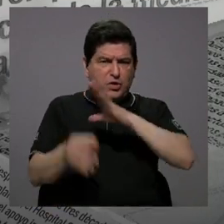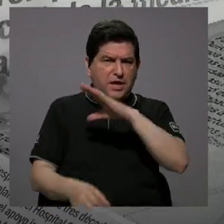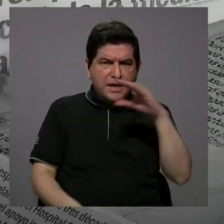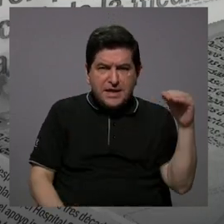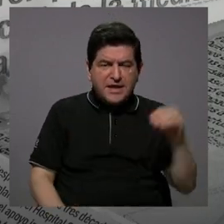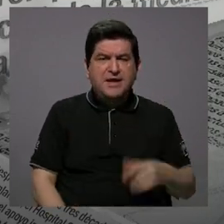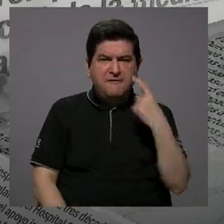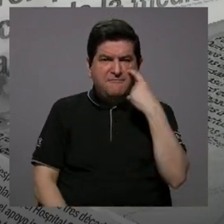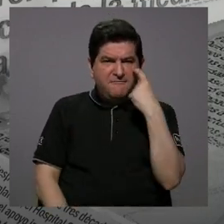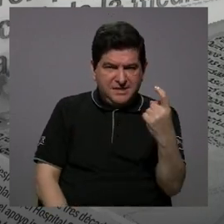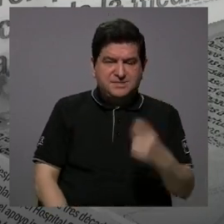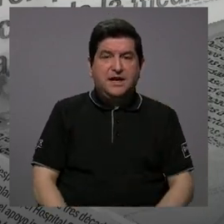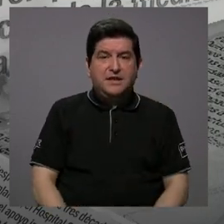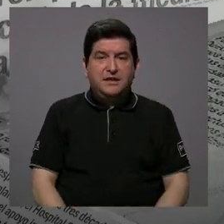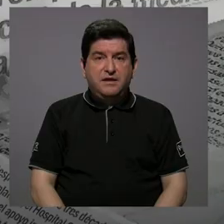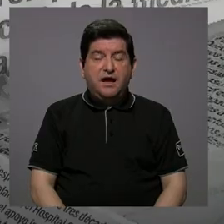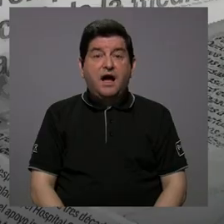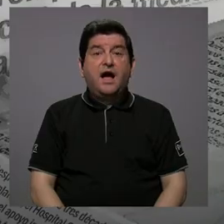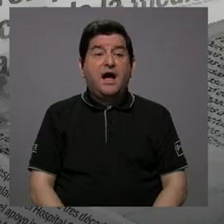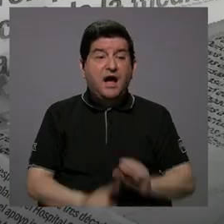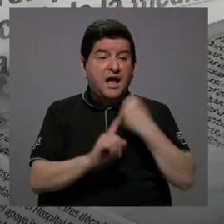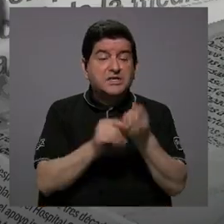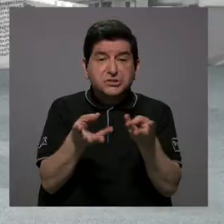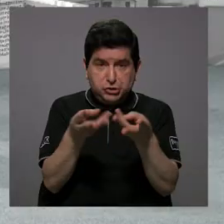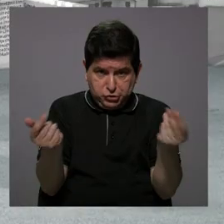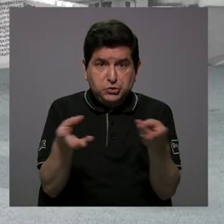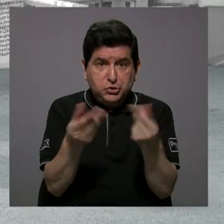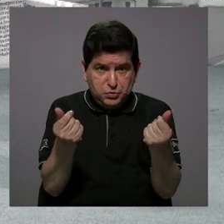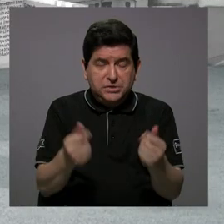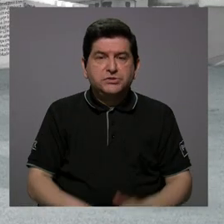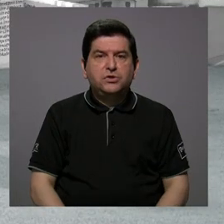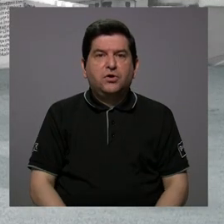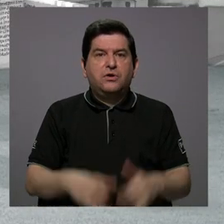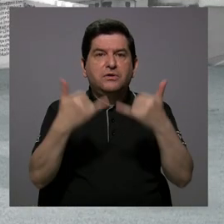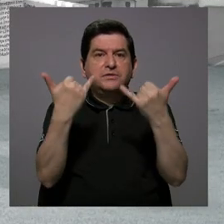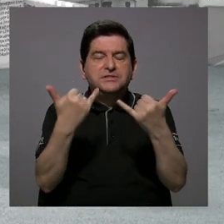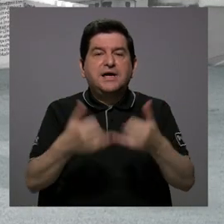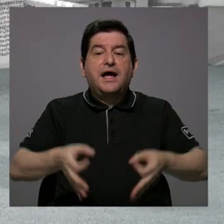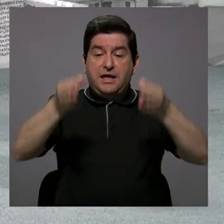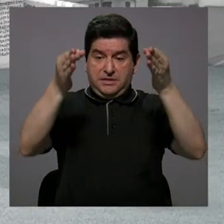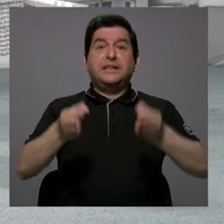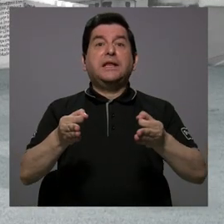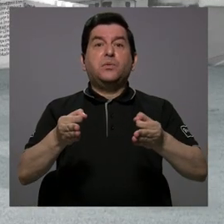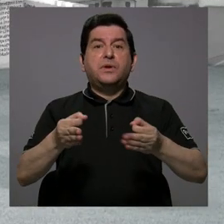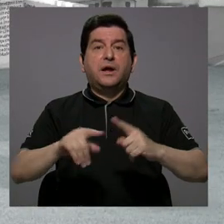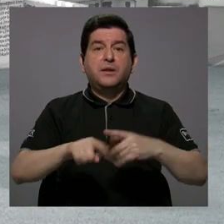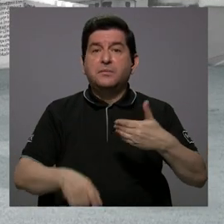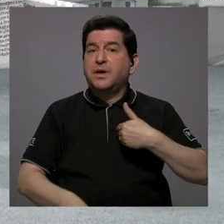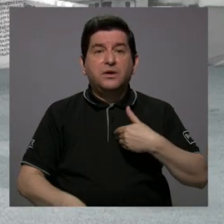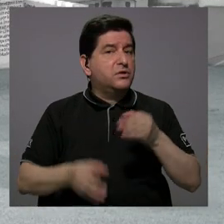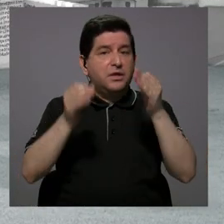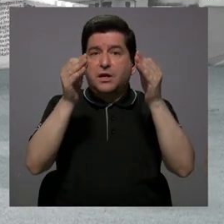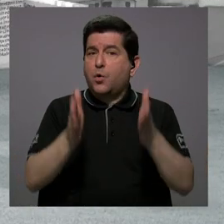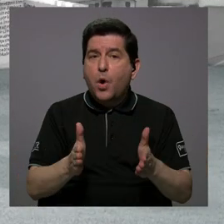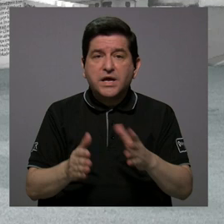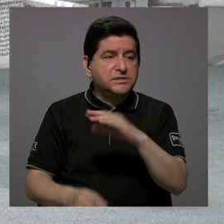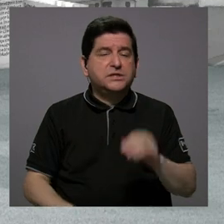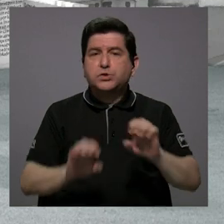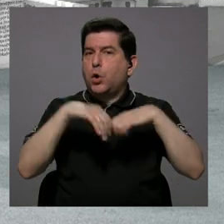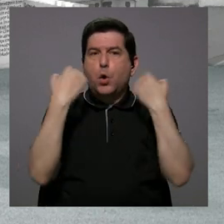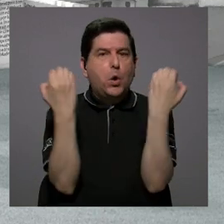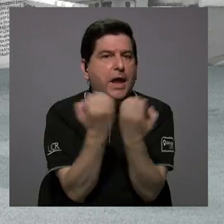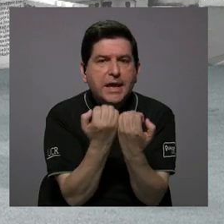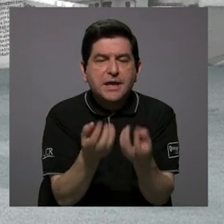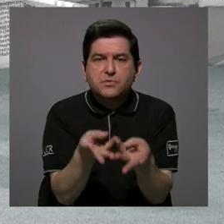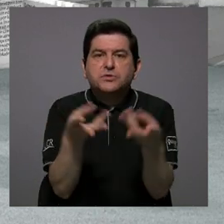la fiscalía, tenemos más asuntos resueltos y llegamos al tribunal y no tenemos más jueces y no tenemos más equipos